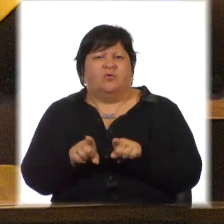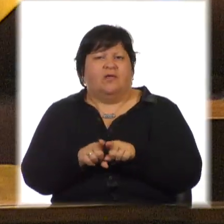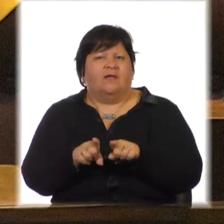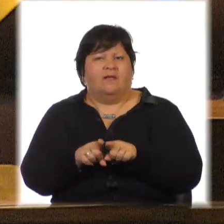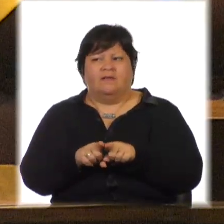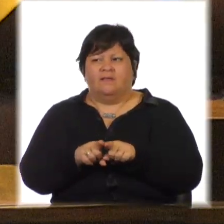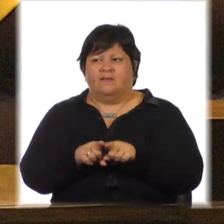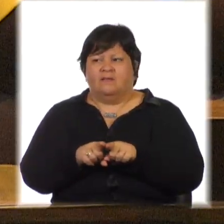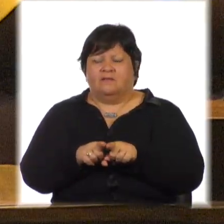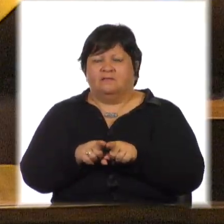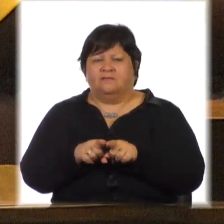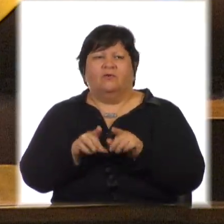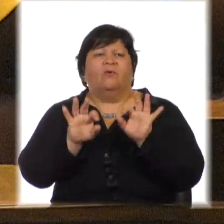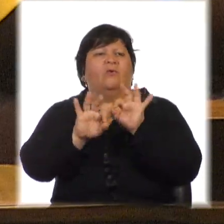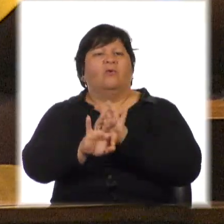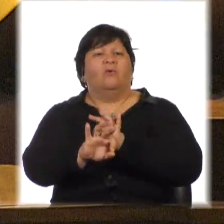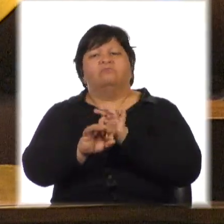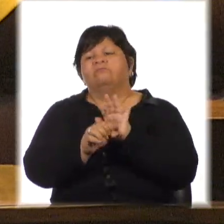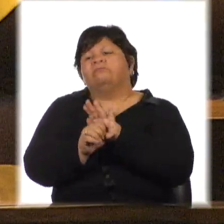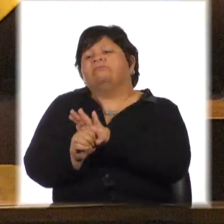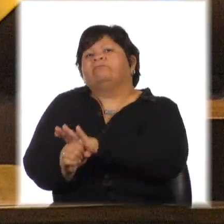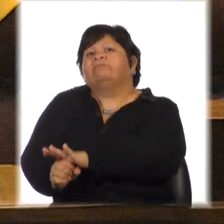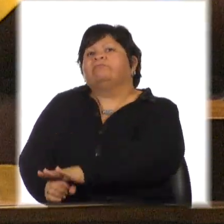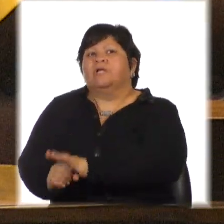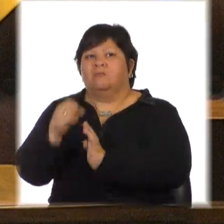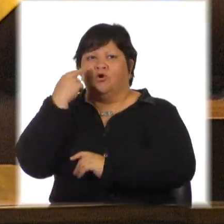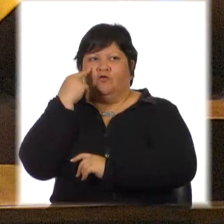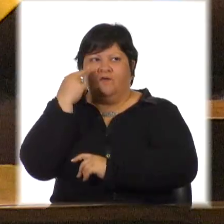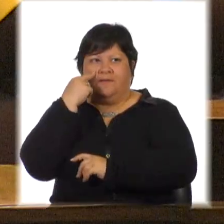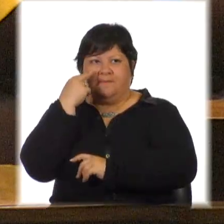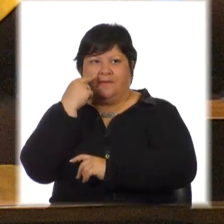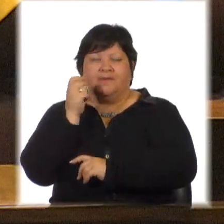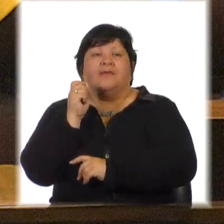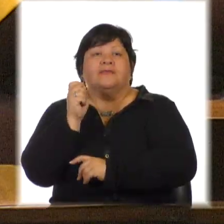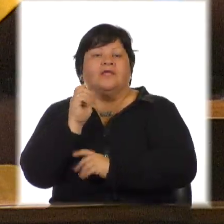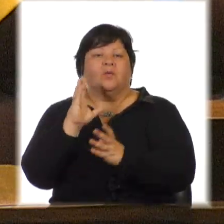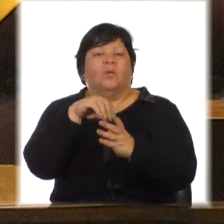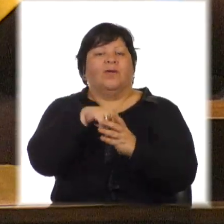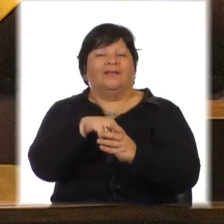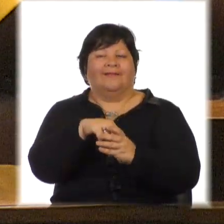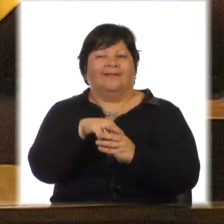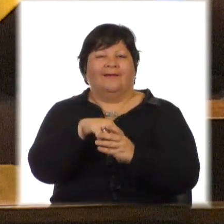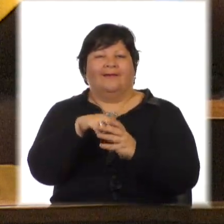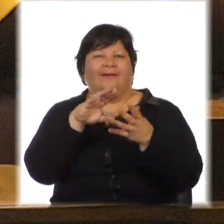invisibilizar la problemática de quienes no responden al estatus quo o lo cuestionan.